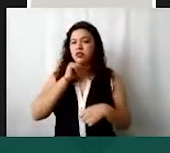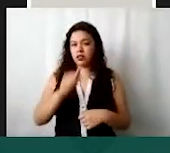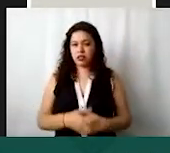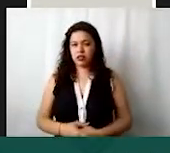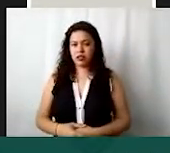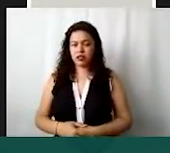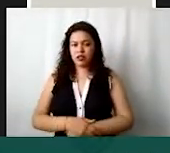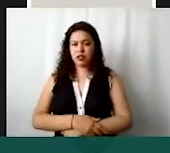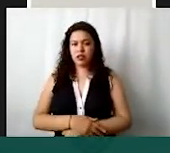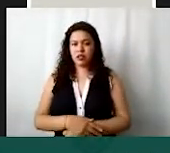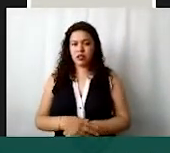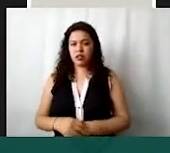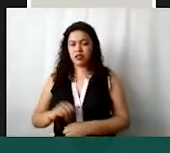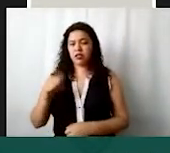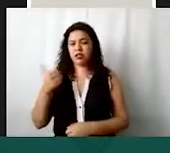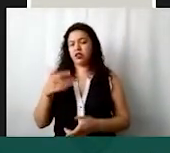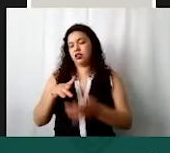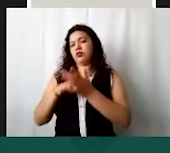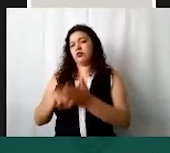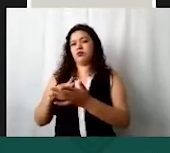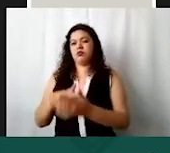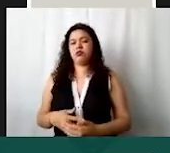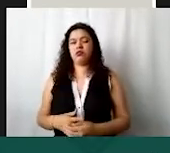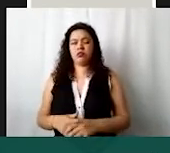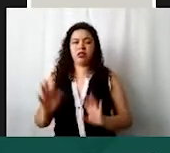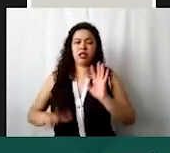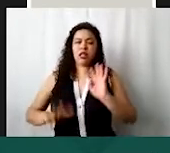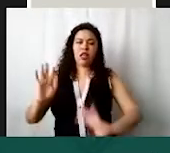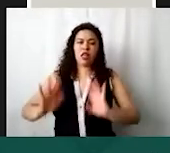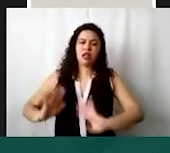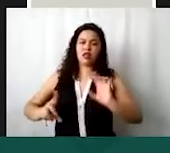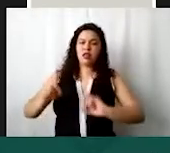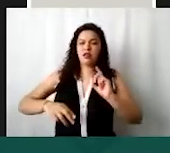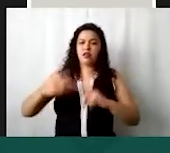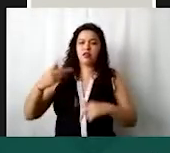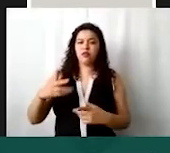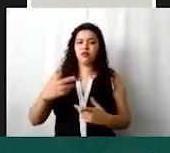pueden seleccionar otro tipo de ayuda dependiendo vamos a poner aquí al contador